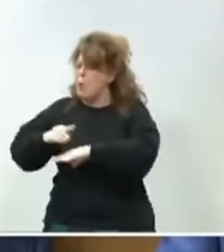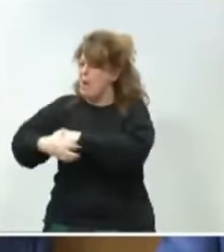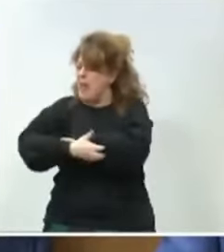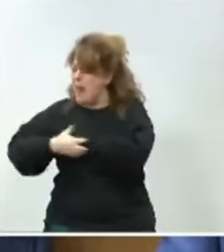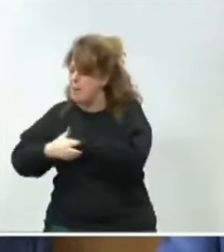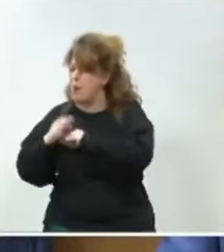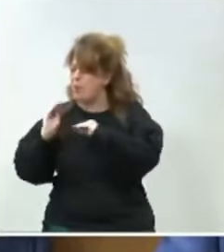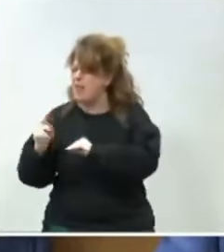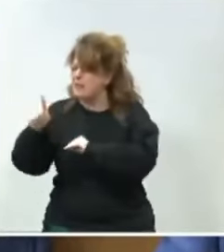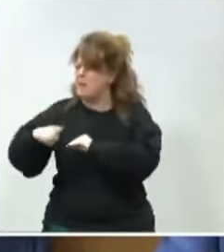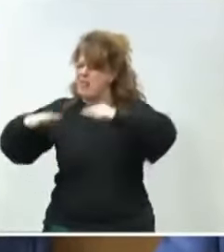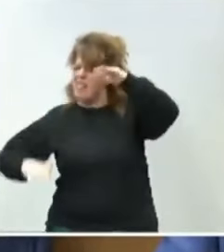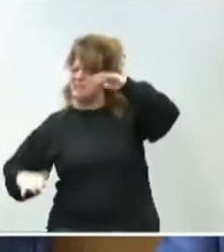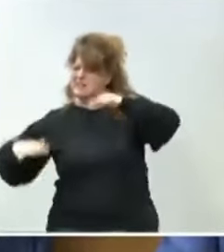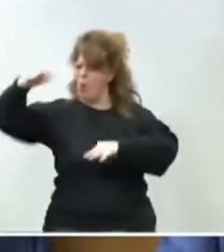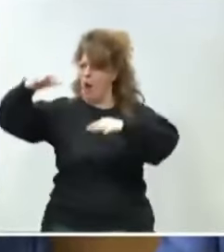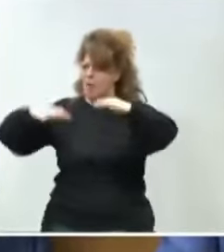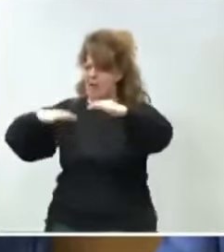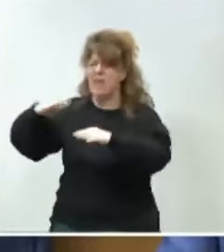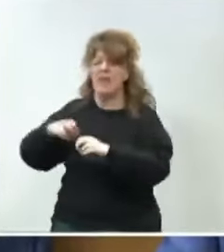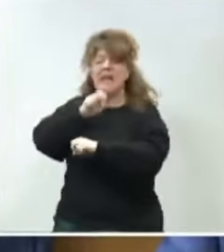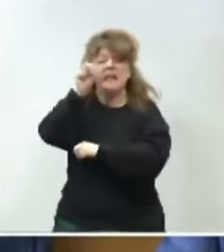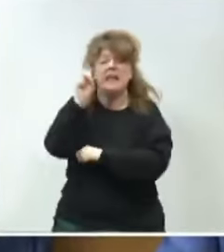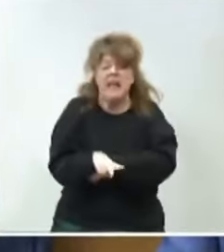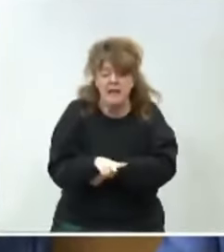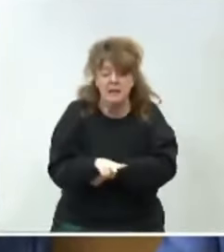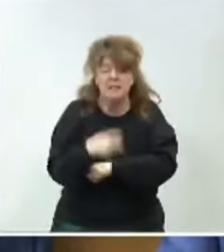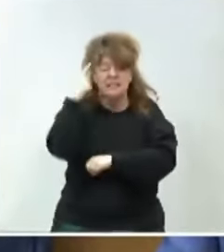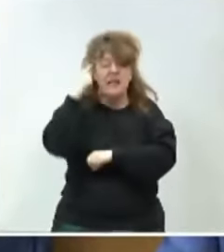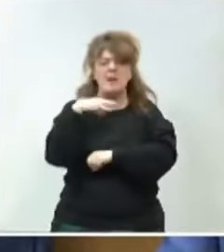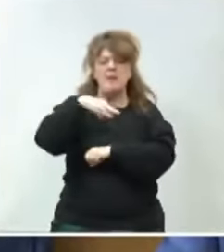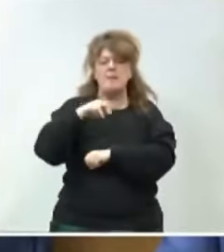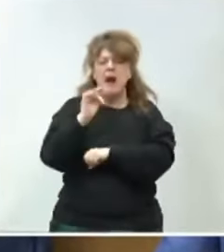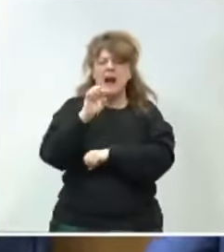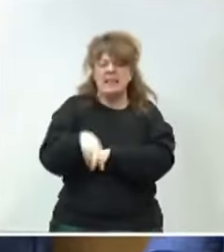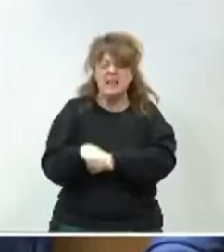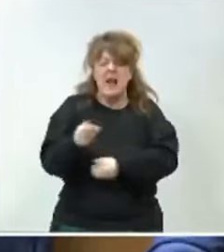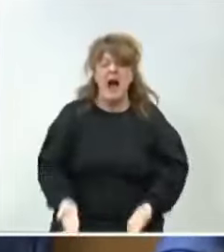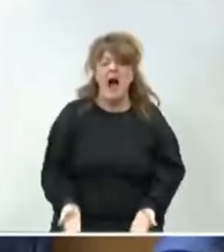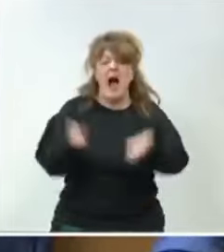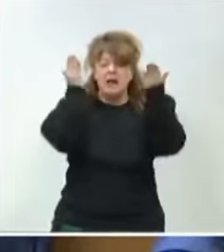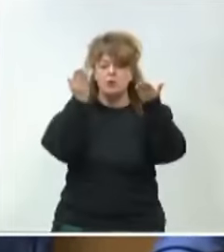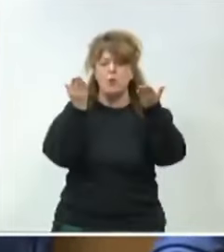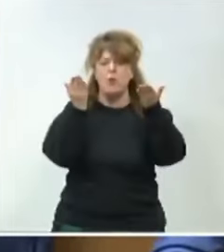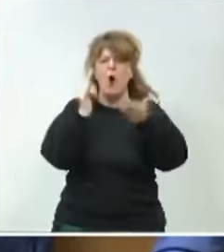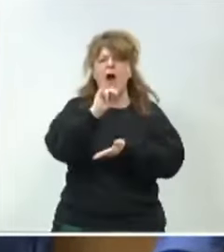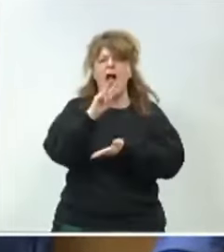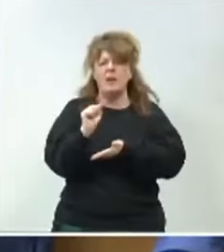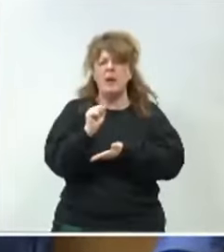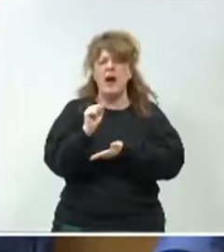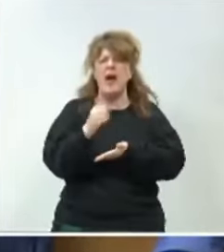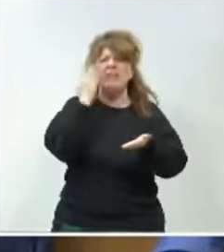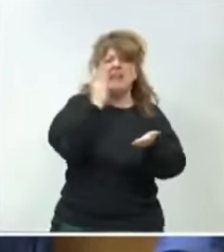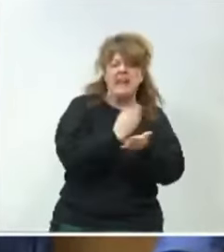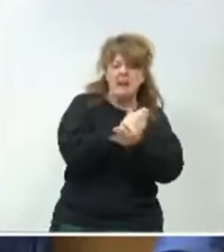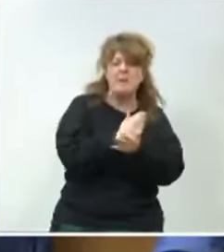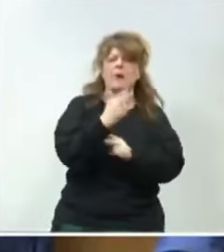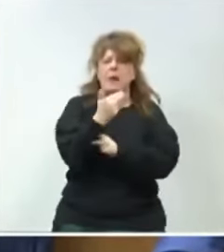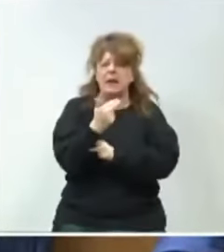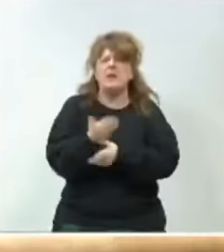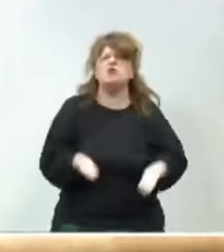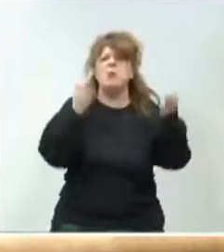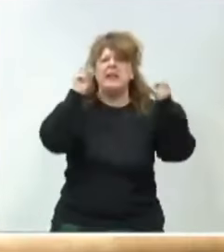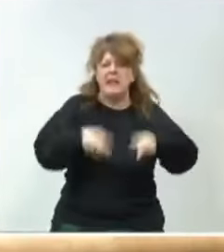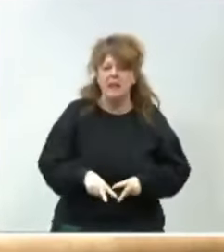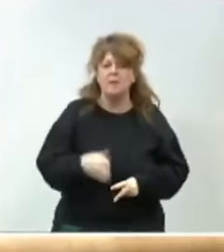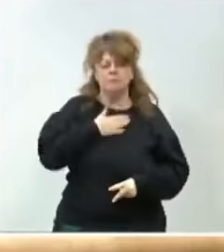a costa de la desigualdad. ¿Y sabe quién, señora Martín, ha subido en nuestro país el IVA de la carne y el pescado?